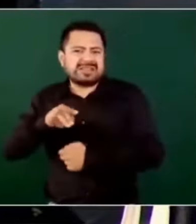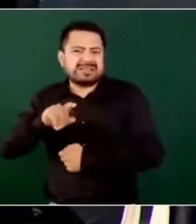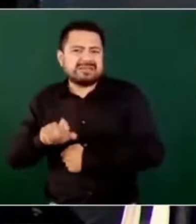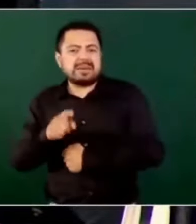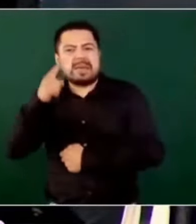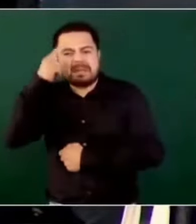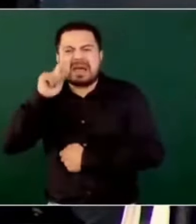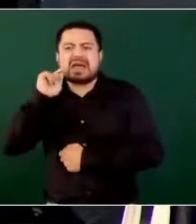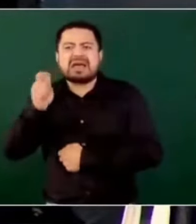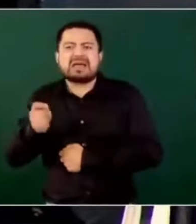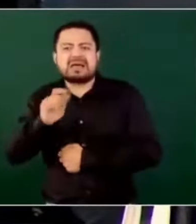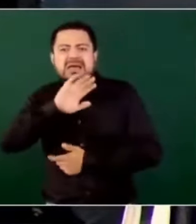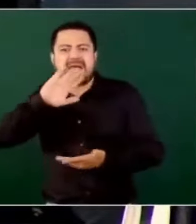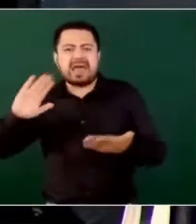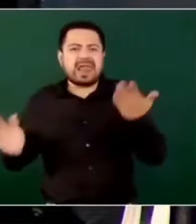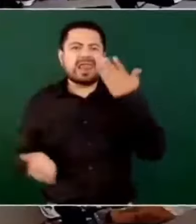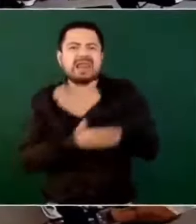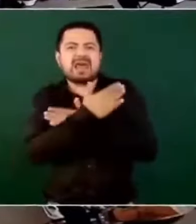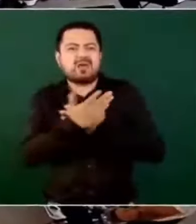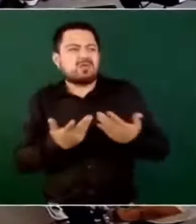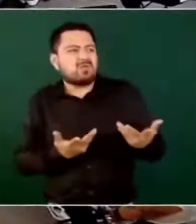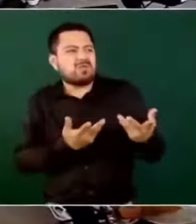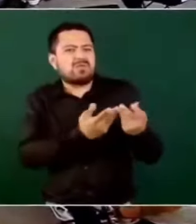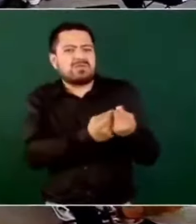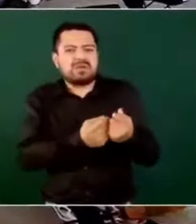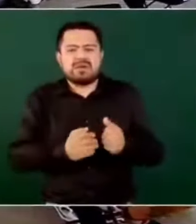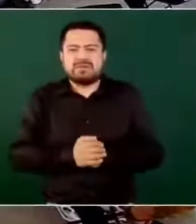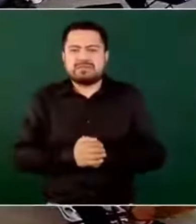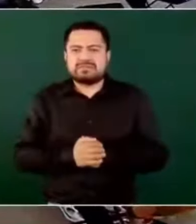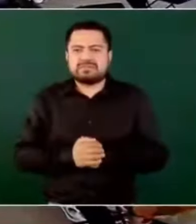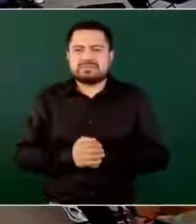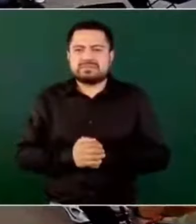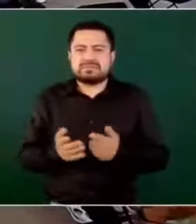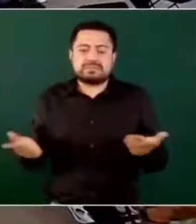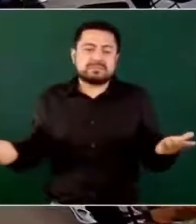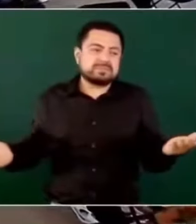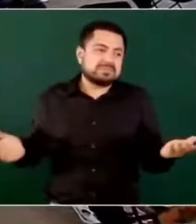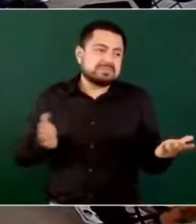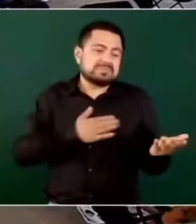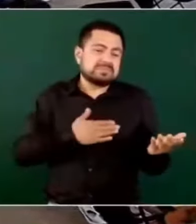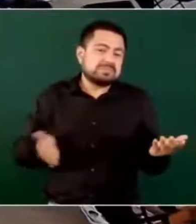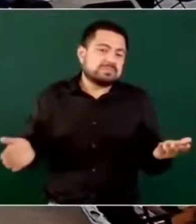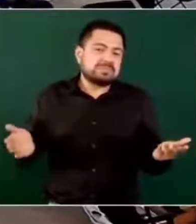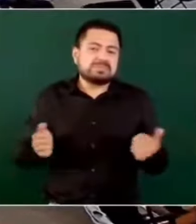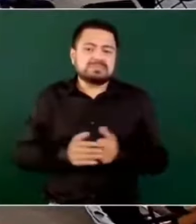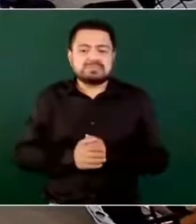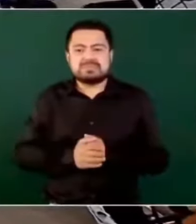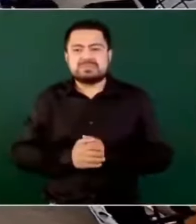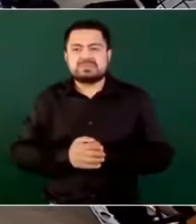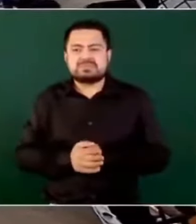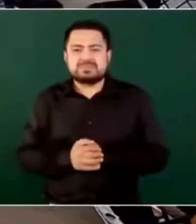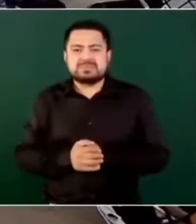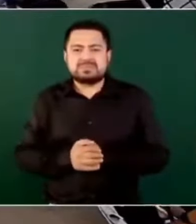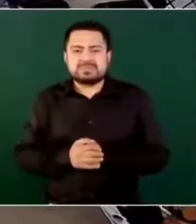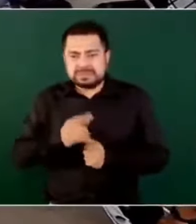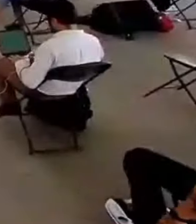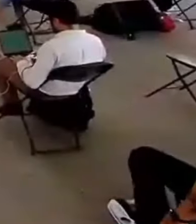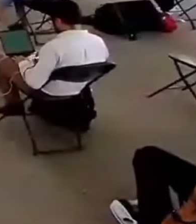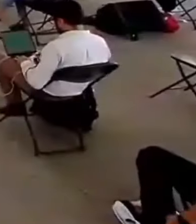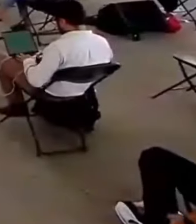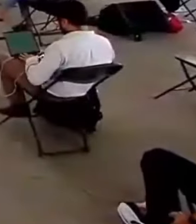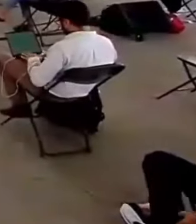campaña de Claudia Sheinbaum. Bueno, pues creo que